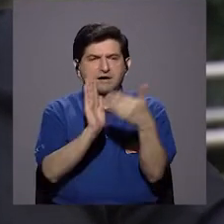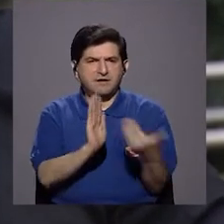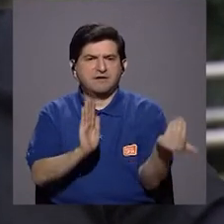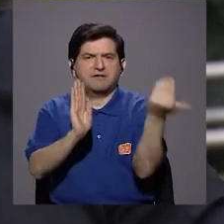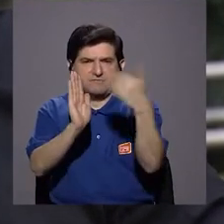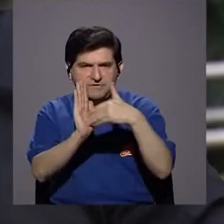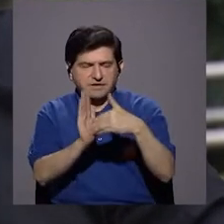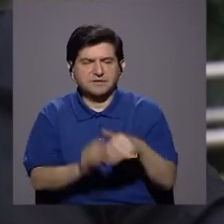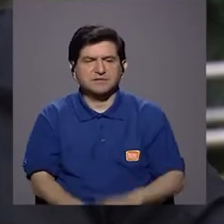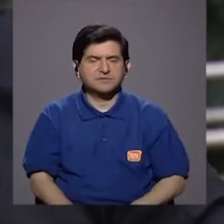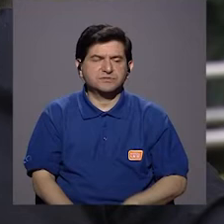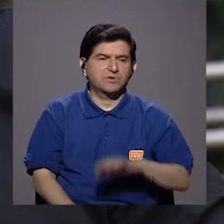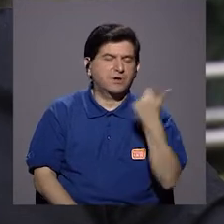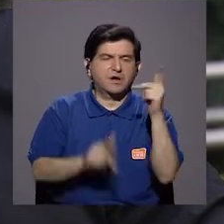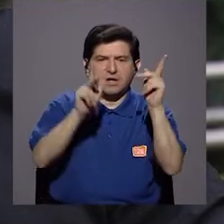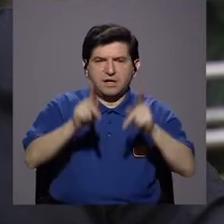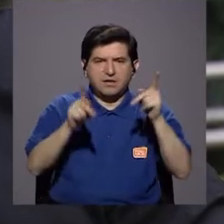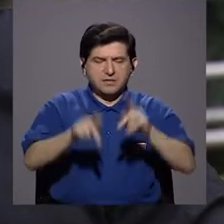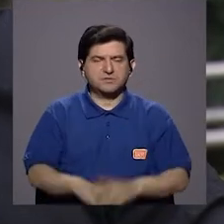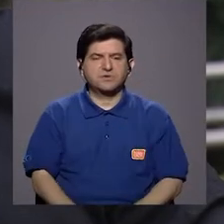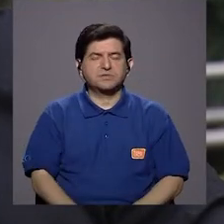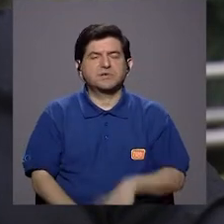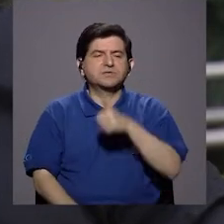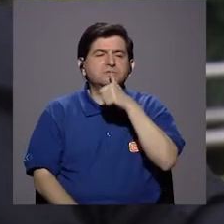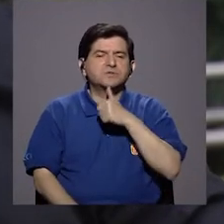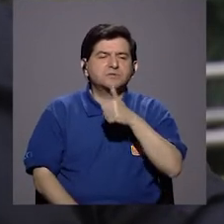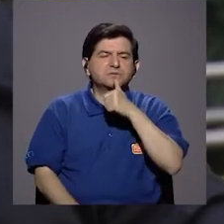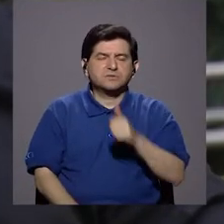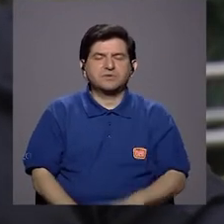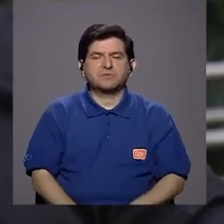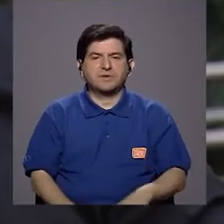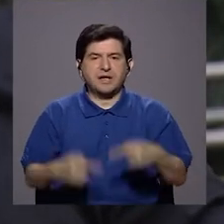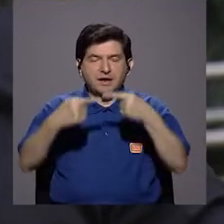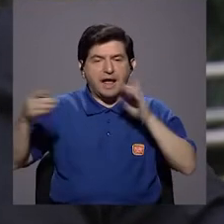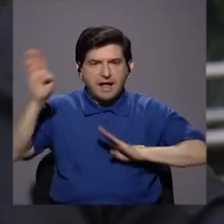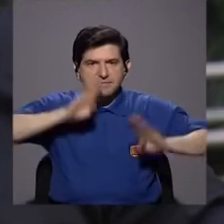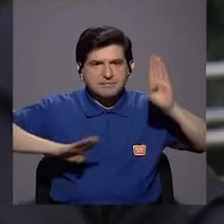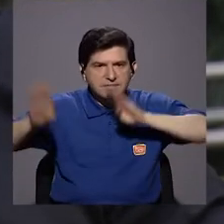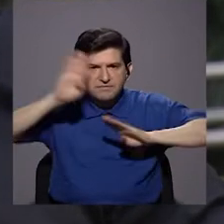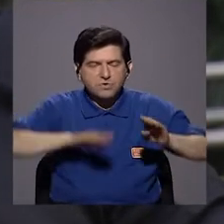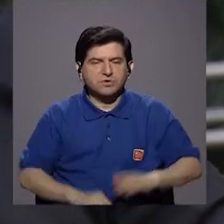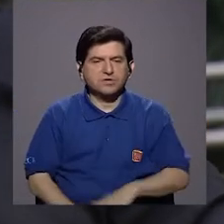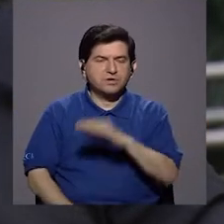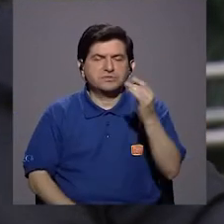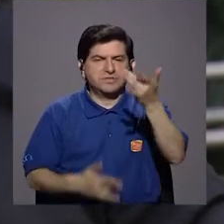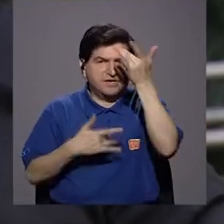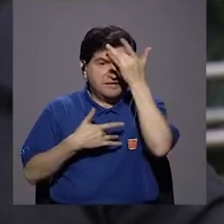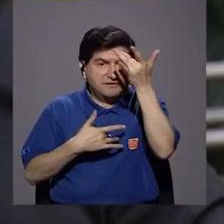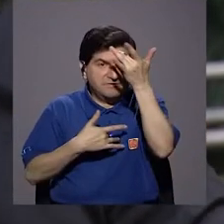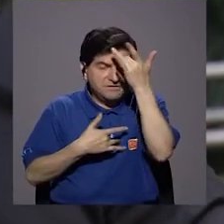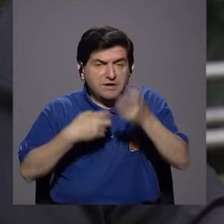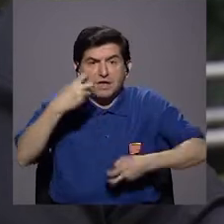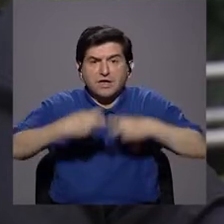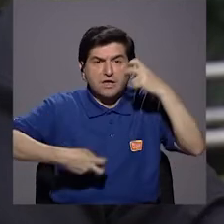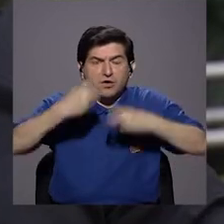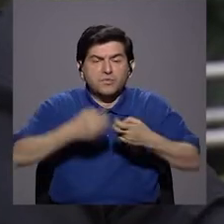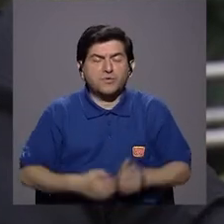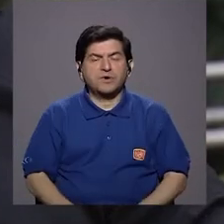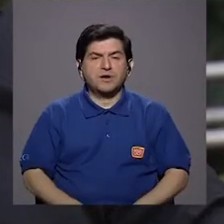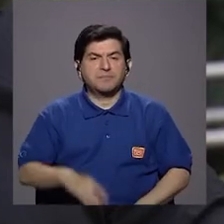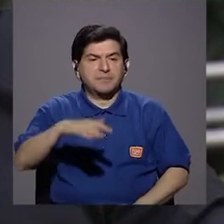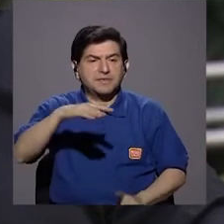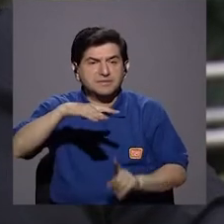generando un daño al resto de las personas, generar tolerancia, el caso de los antibióticos, y toda una serie de enfermedades y de